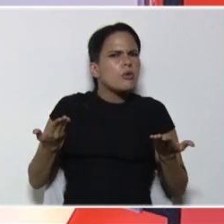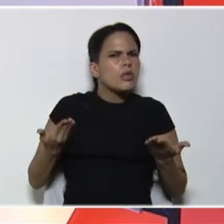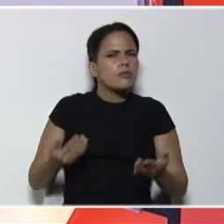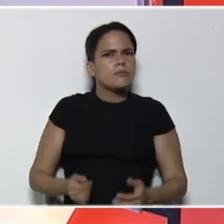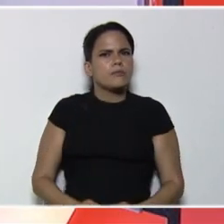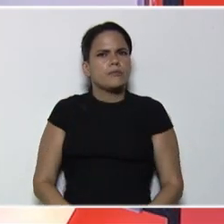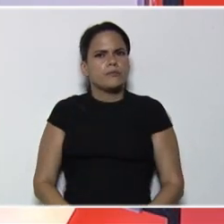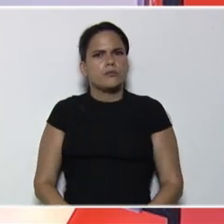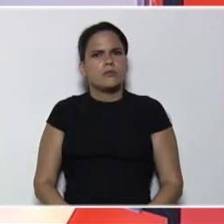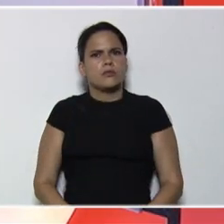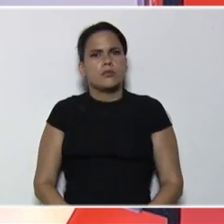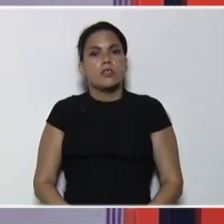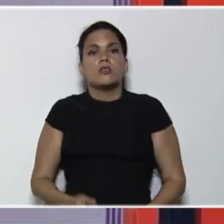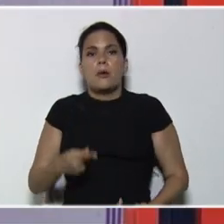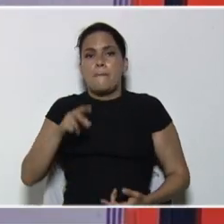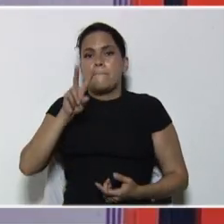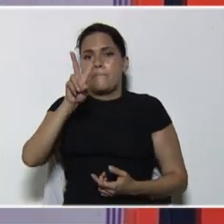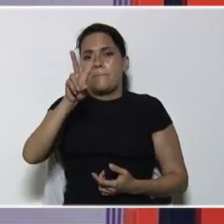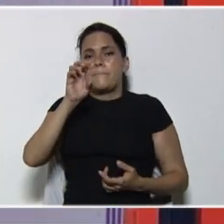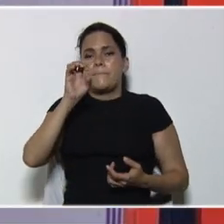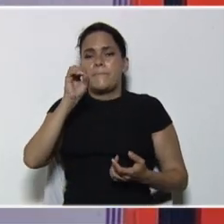Nos va a dar, 20.000,